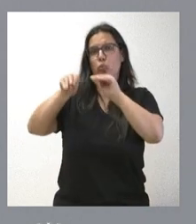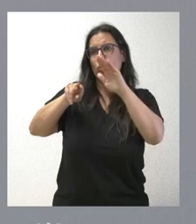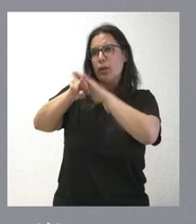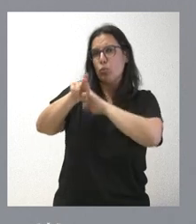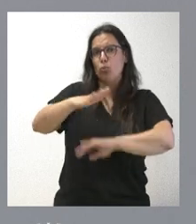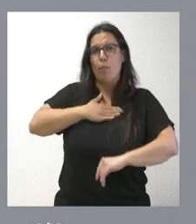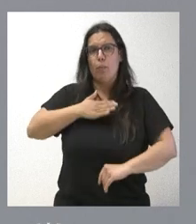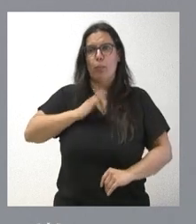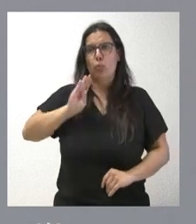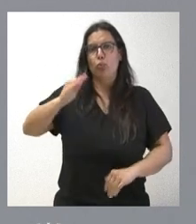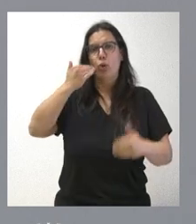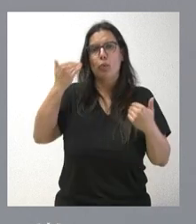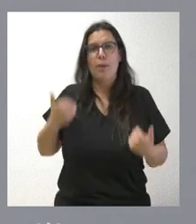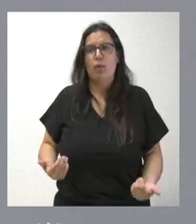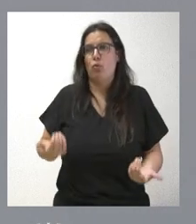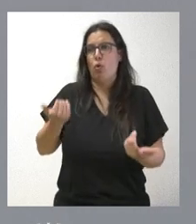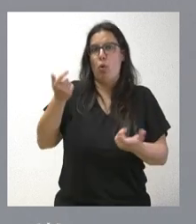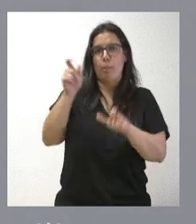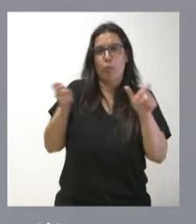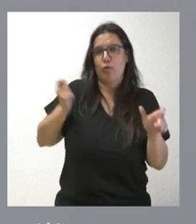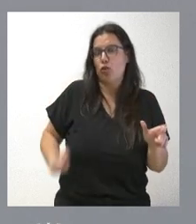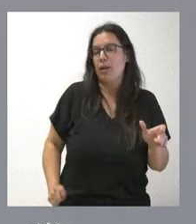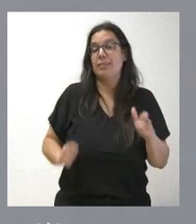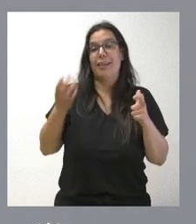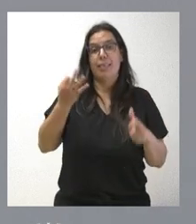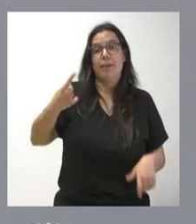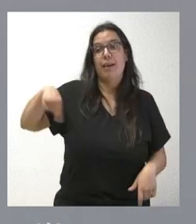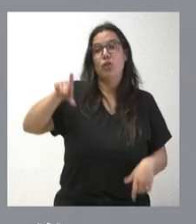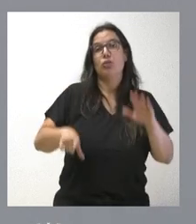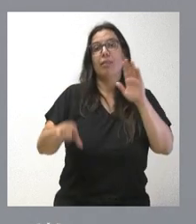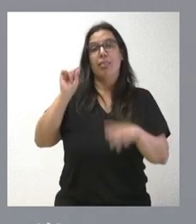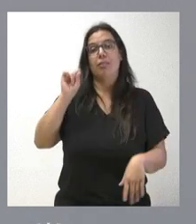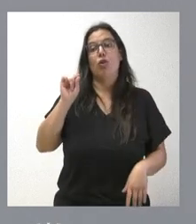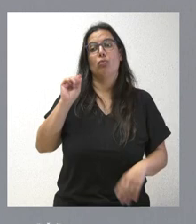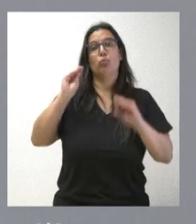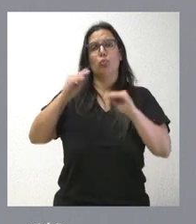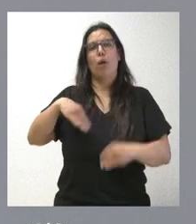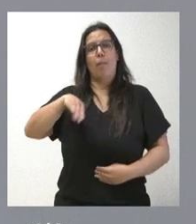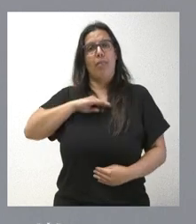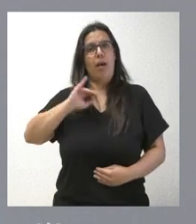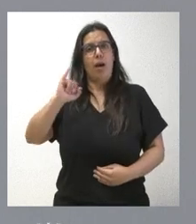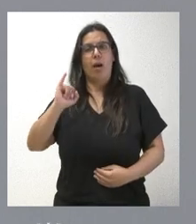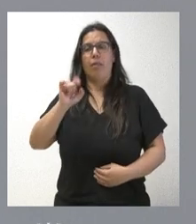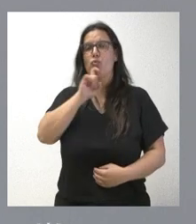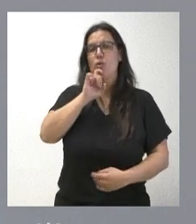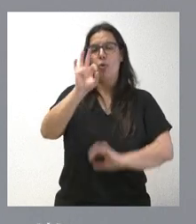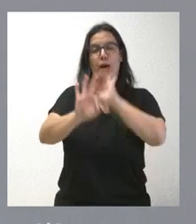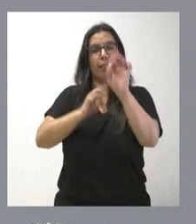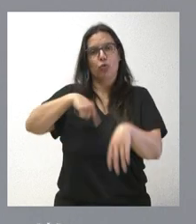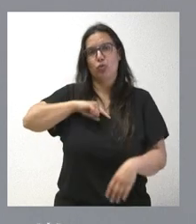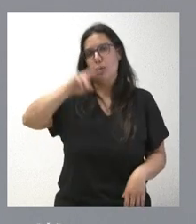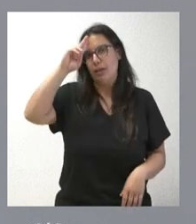humanos. Es su personal y tienen que tener capacidad para decidir cómo los organizan, cómo los utilizan y nosotros lo respetamos.